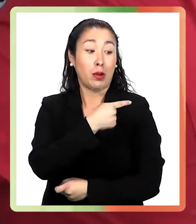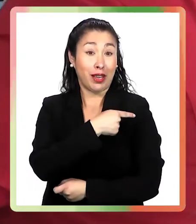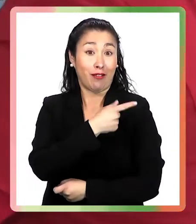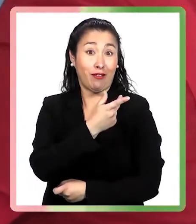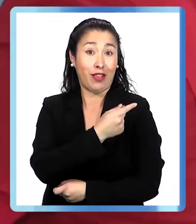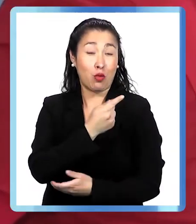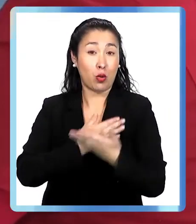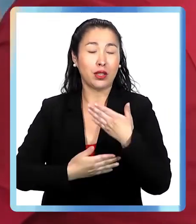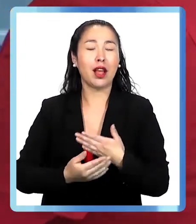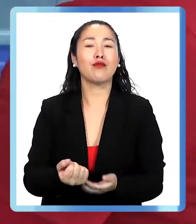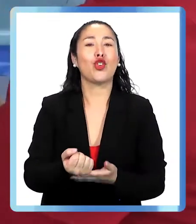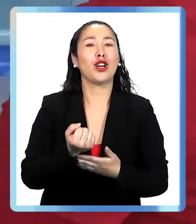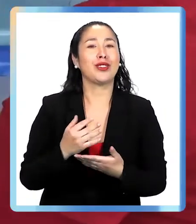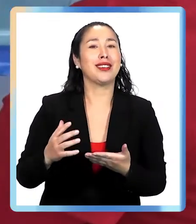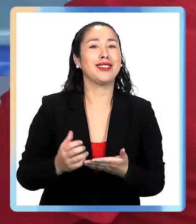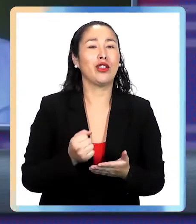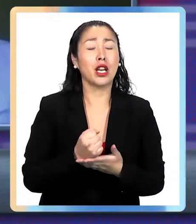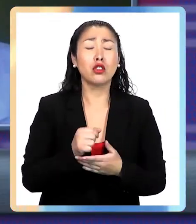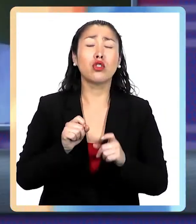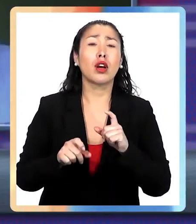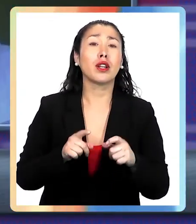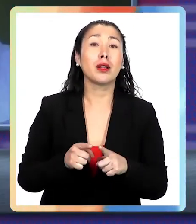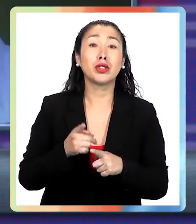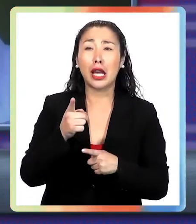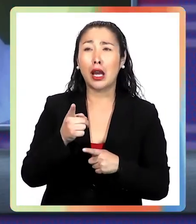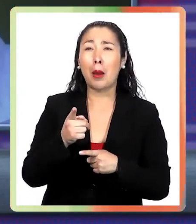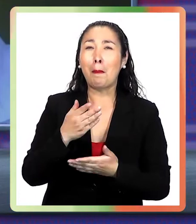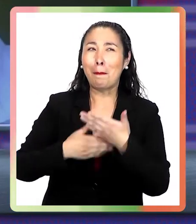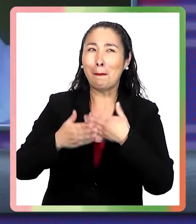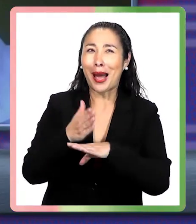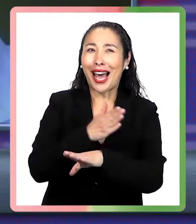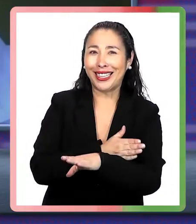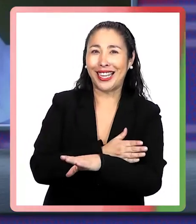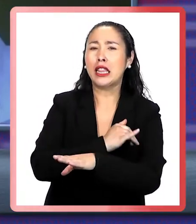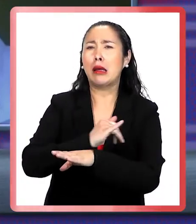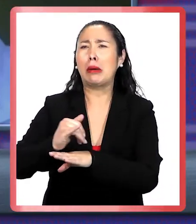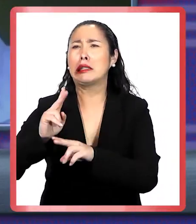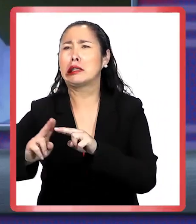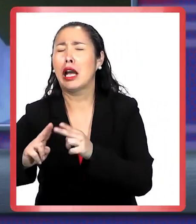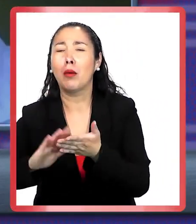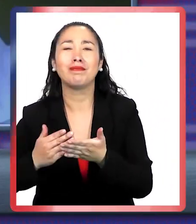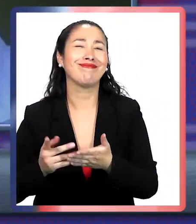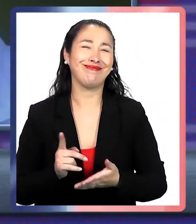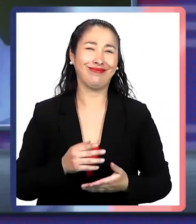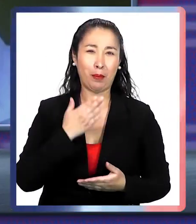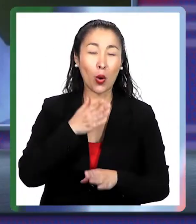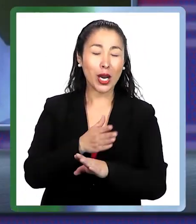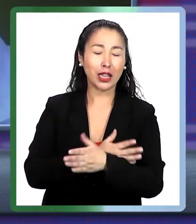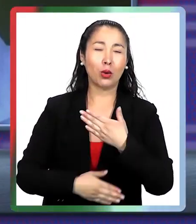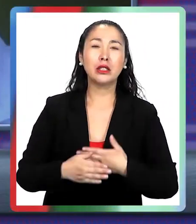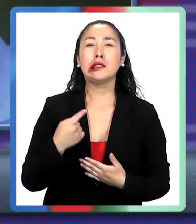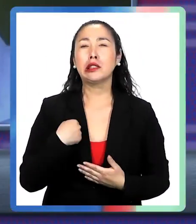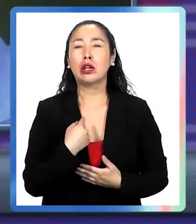eso funciona y porque eso nos protege y porque prevenir es mejor que curar. Sí, yo tengo un poco de temor que la